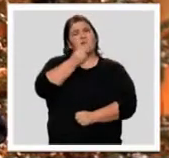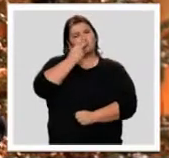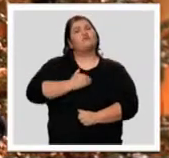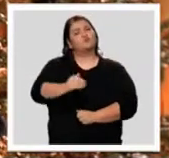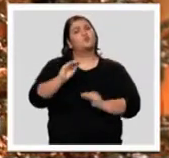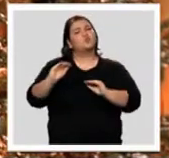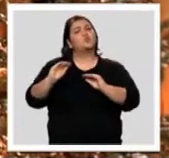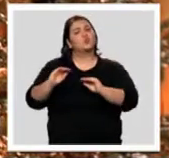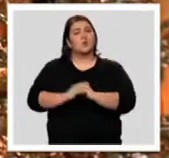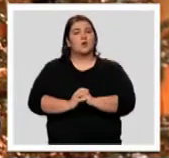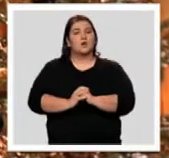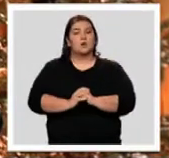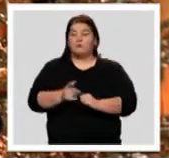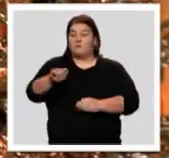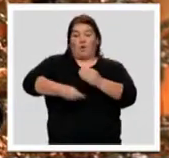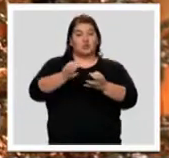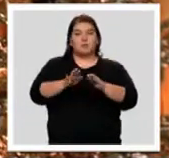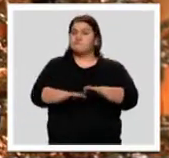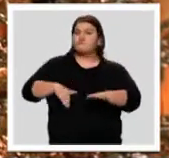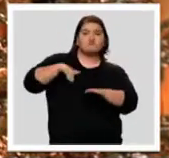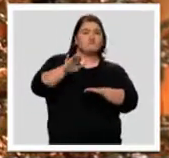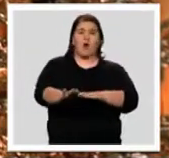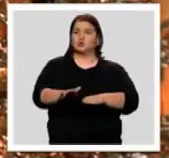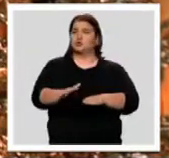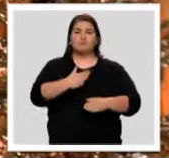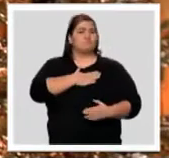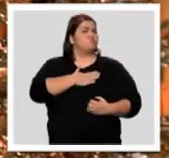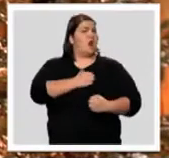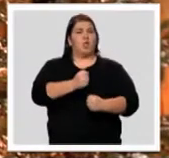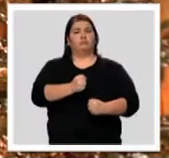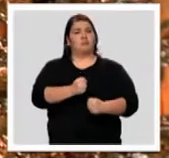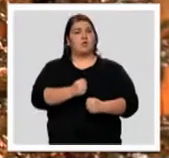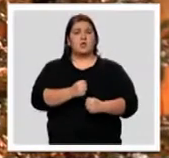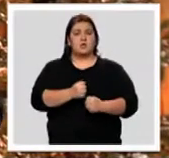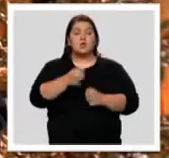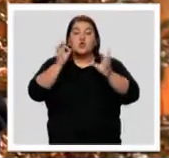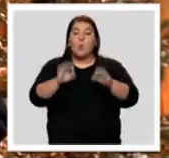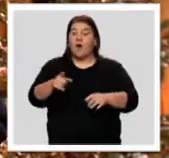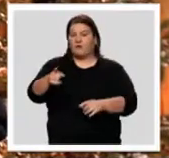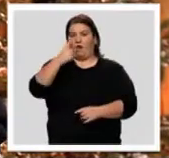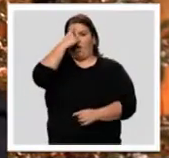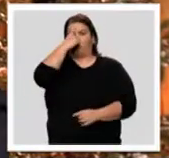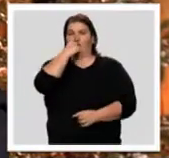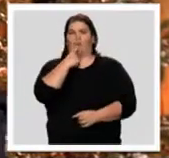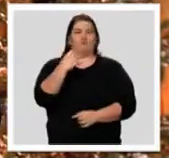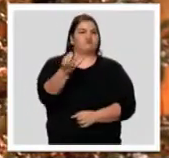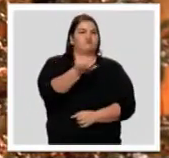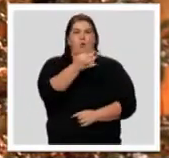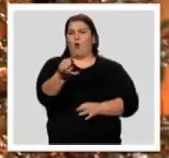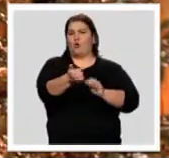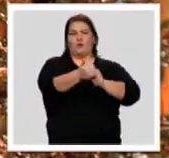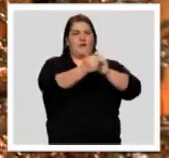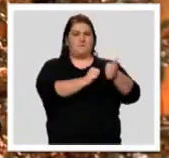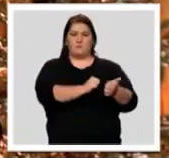Y lo que han hecho, dando un paso al frente, es heroico. Como también es una actitud ejemplar